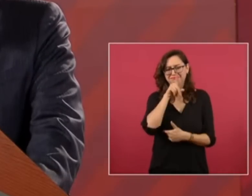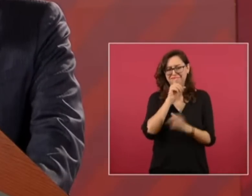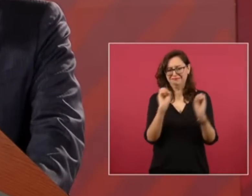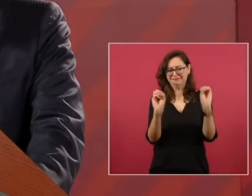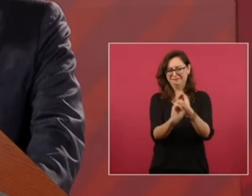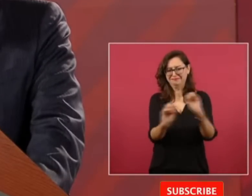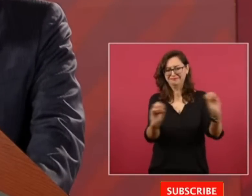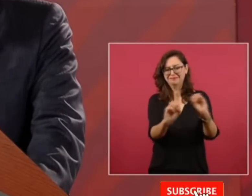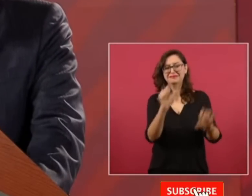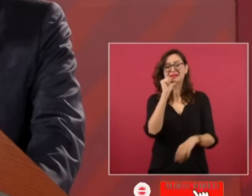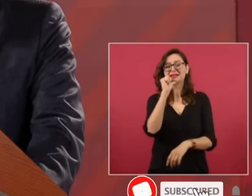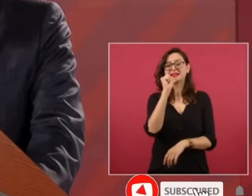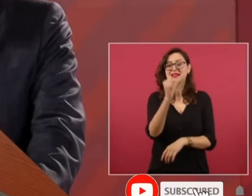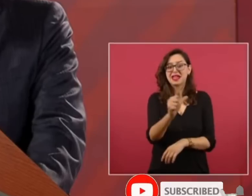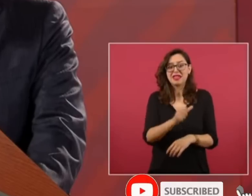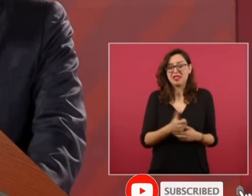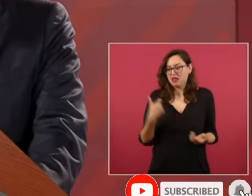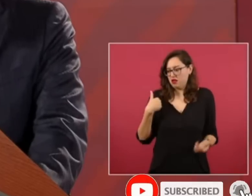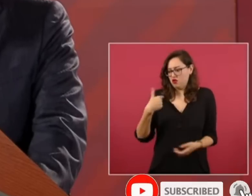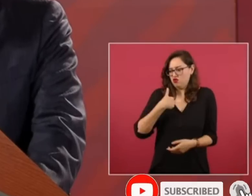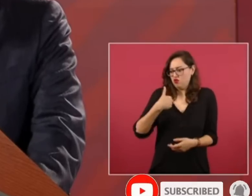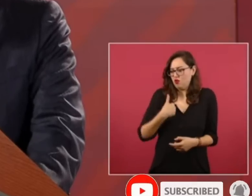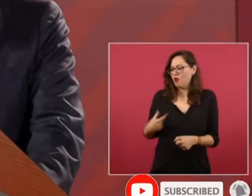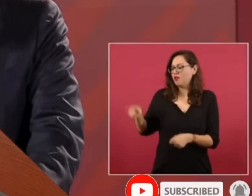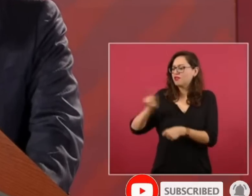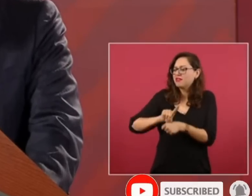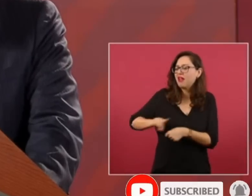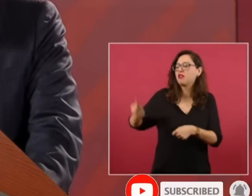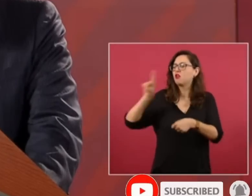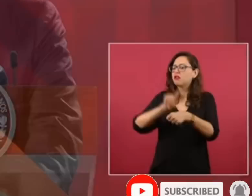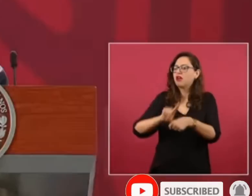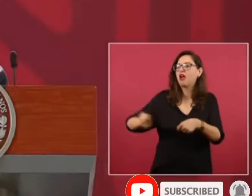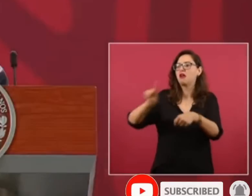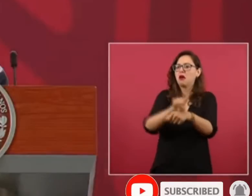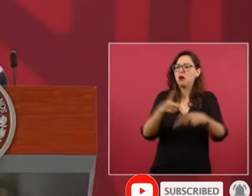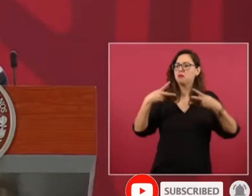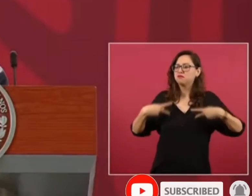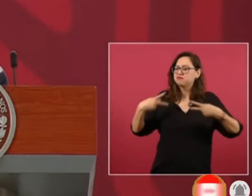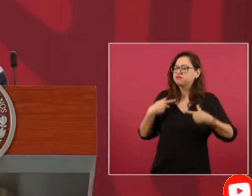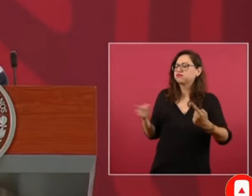recogiendo los sentimientos del pueblo.